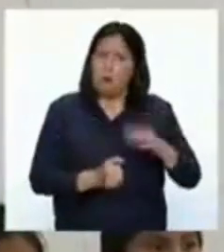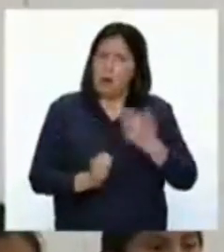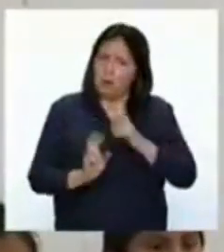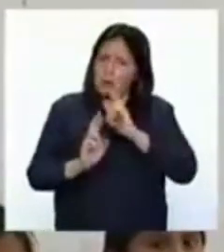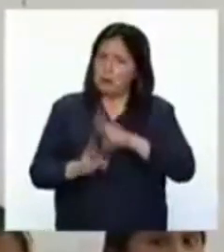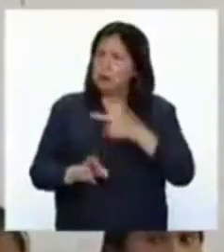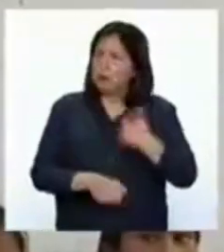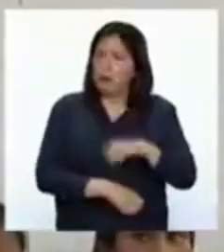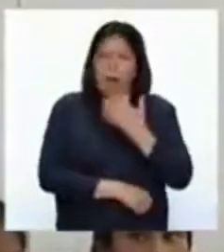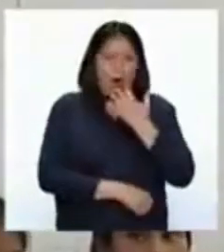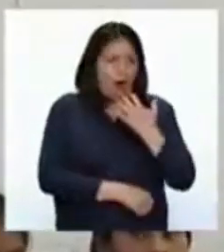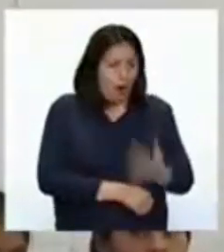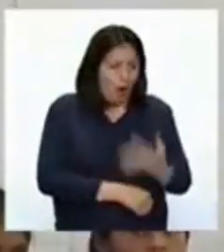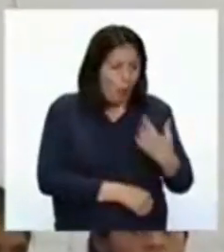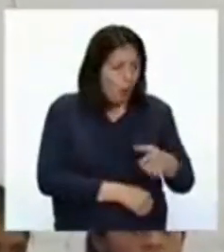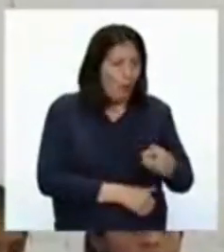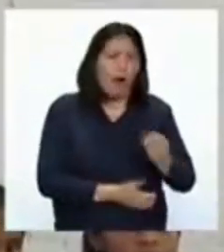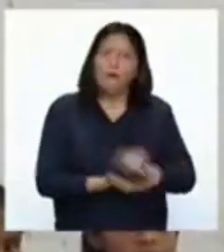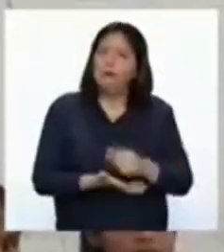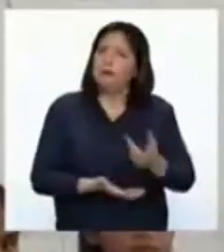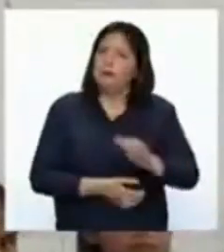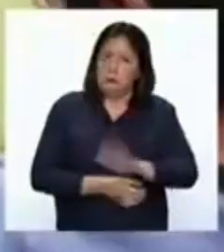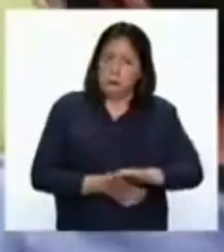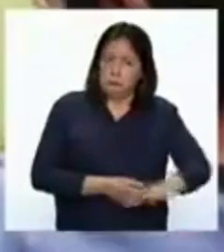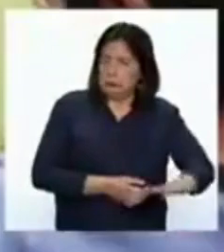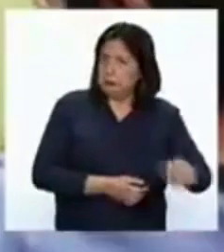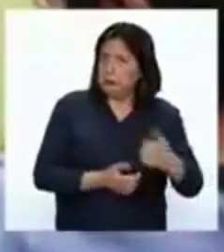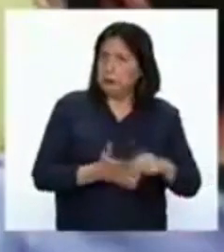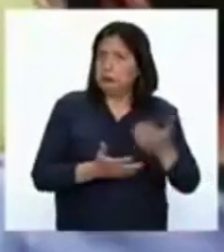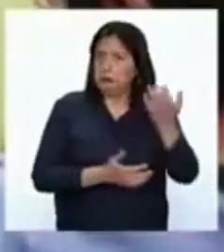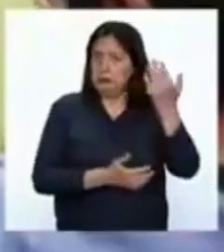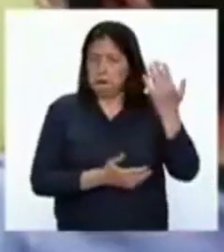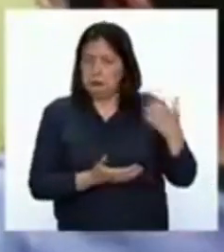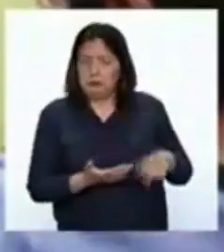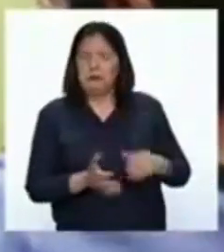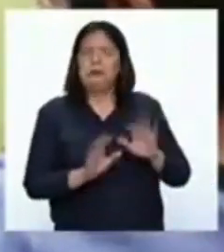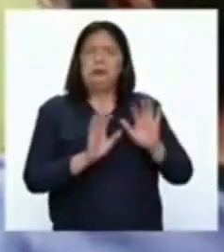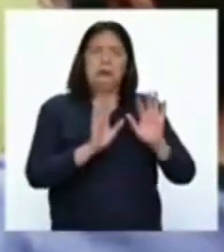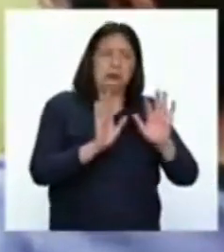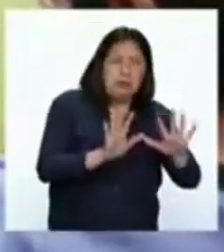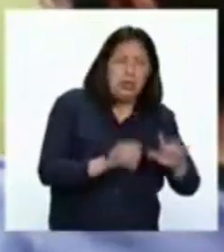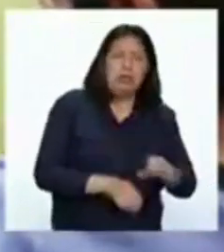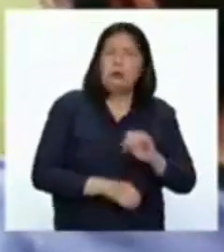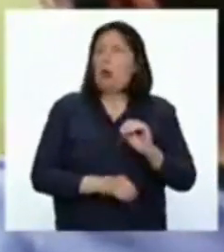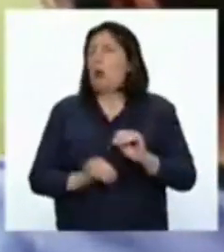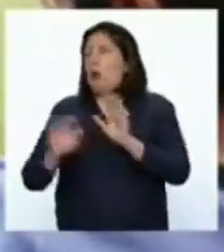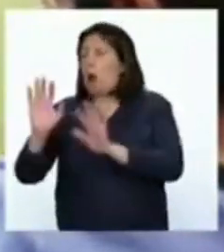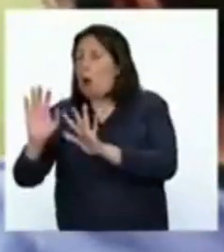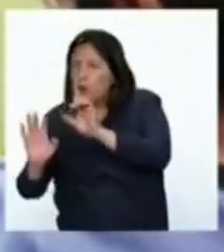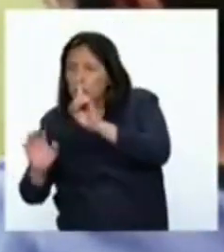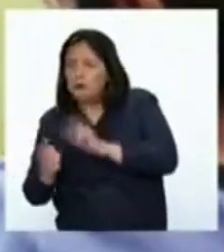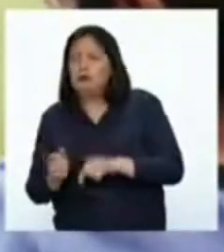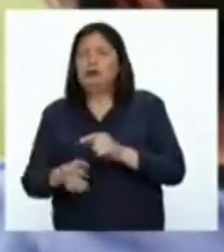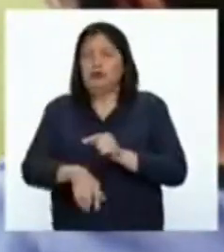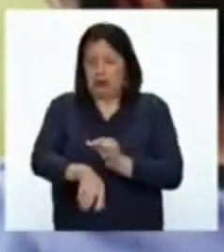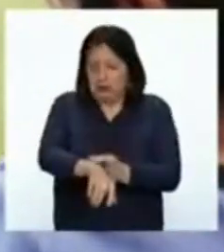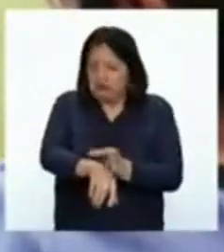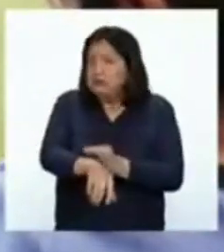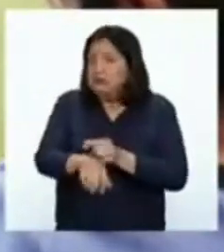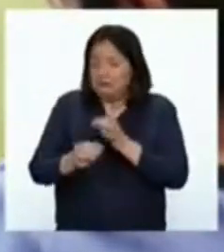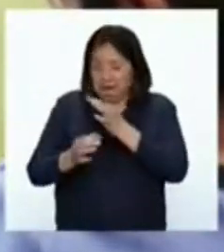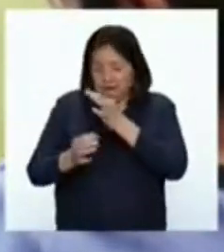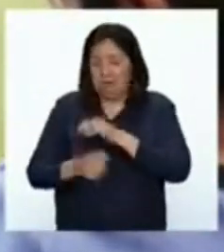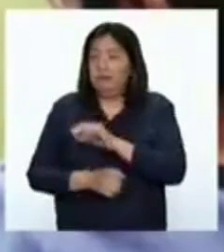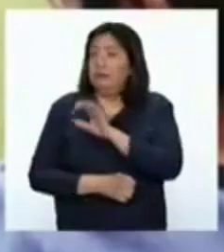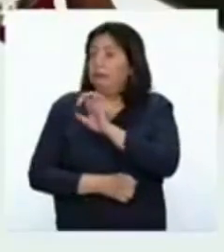realmente sorprendentes, en las que vemos que los niños que tenían 10 u 11 hemoglobina habían pasado a